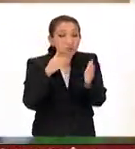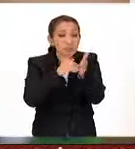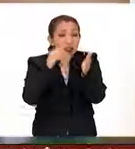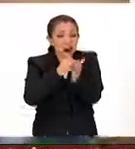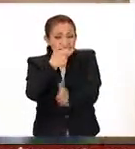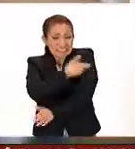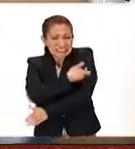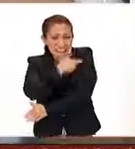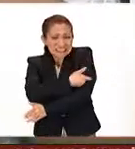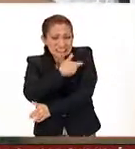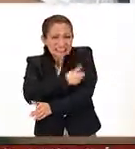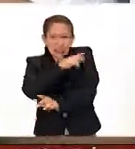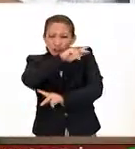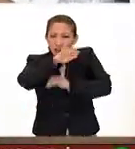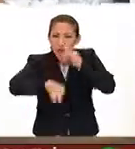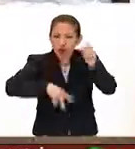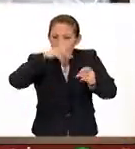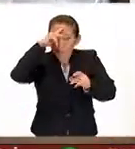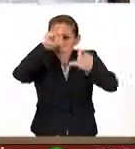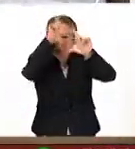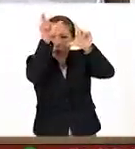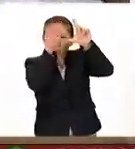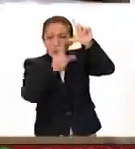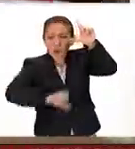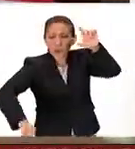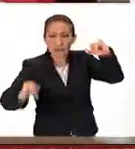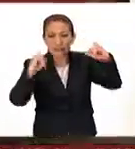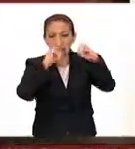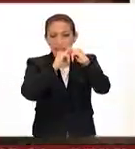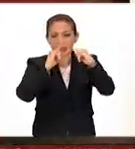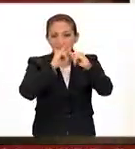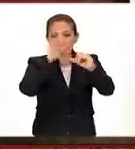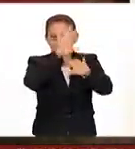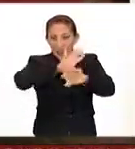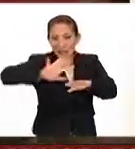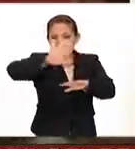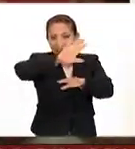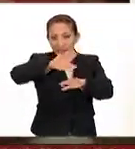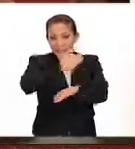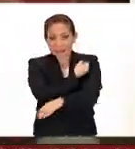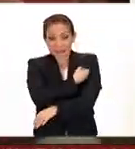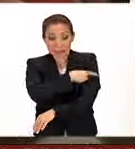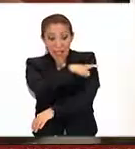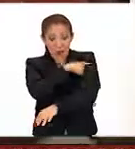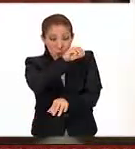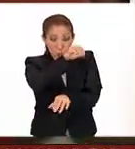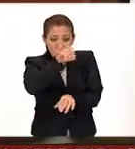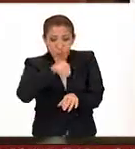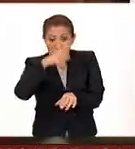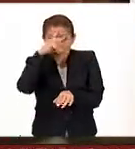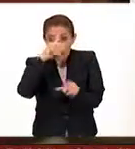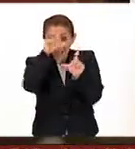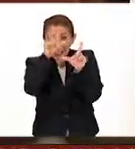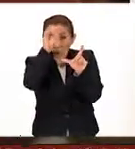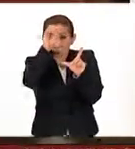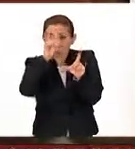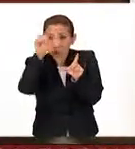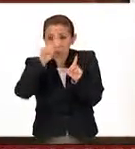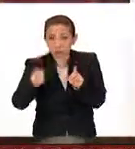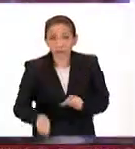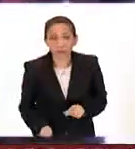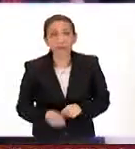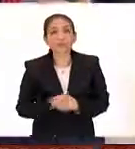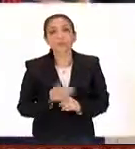dosis de vacunas en todas las instituciones del Sistema Nacional de Salud en la República Mexicana.